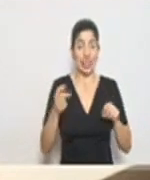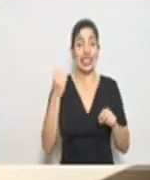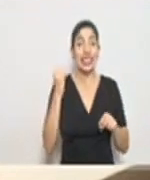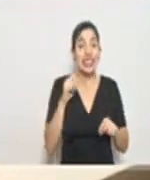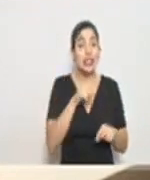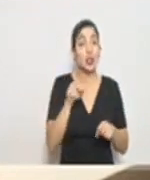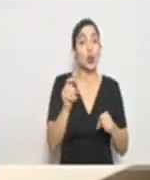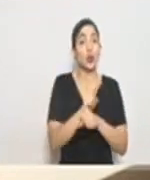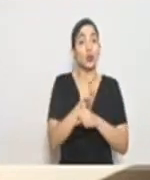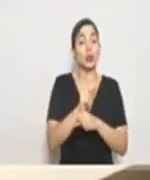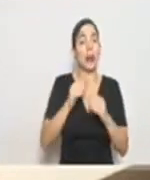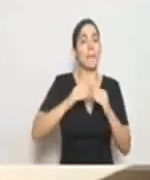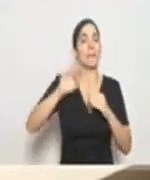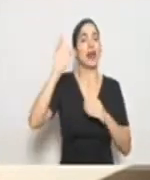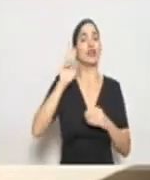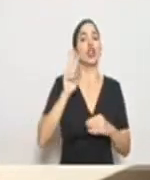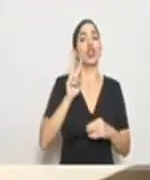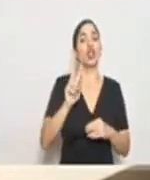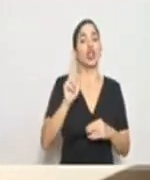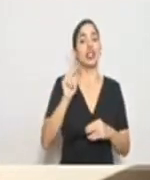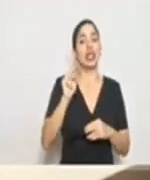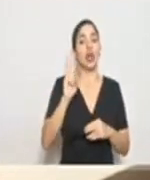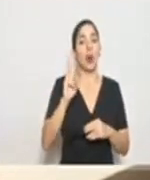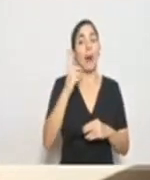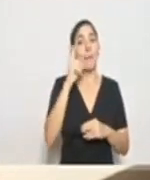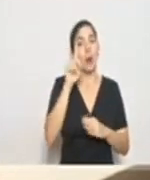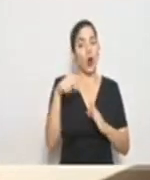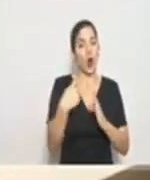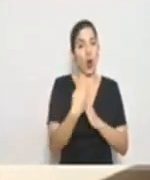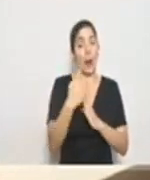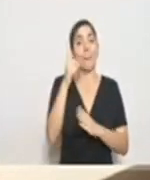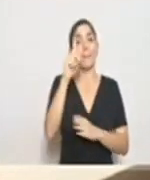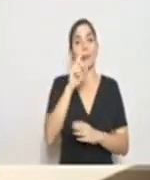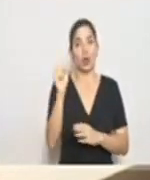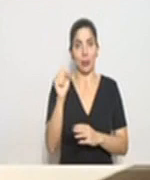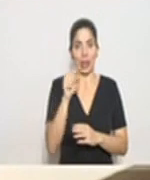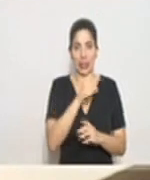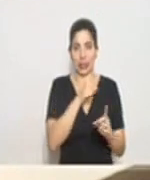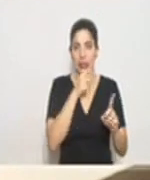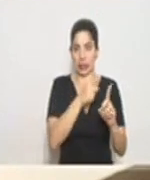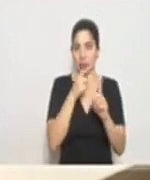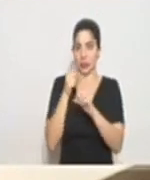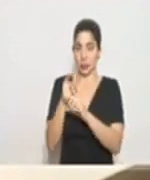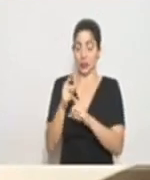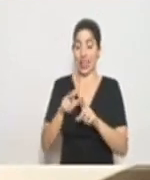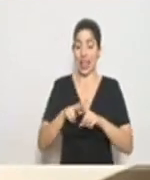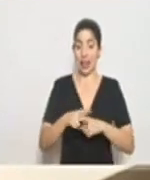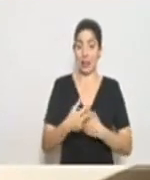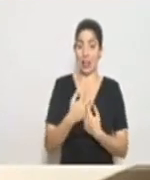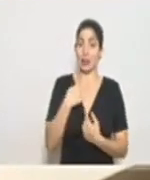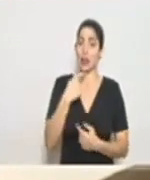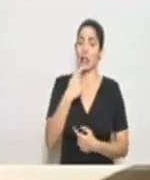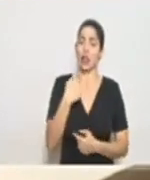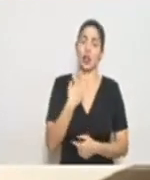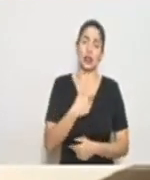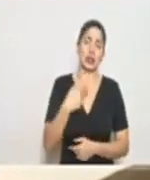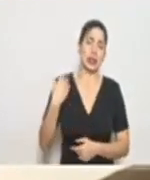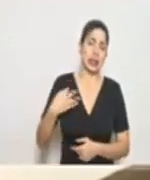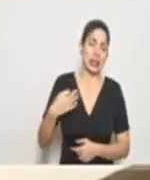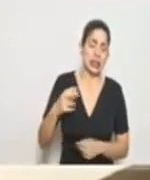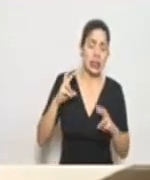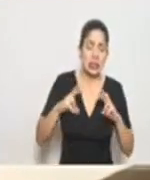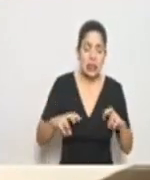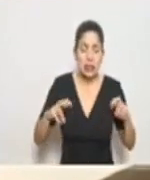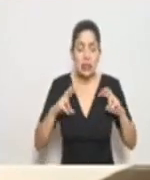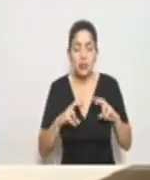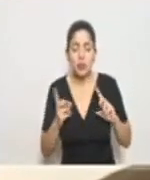más de 2.000 kWh al mes. Lo dije al inicio, estamos todos los días valorando qué